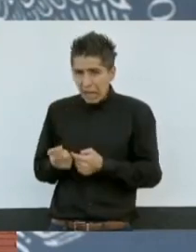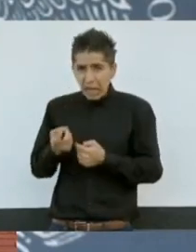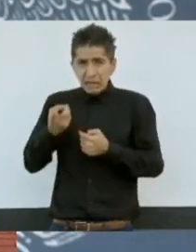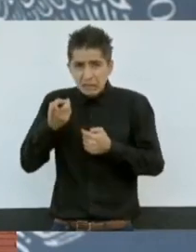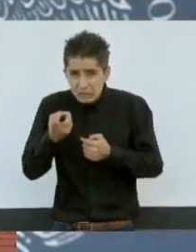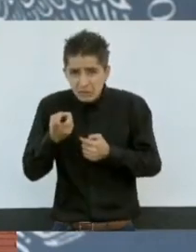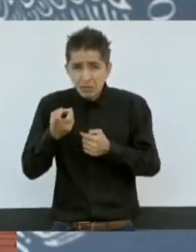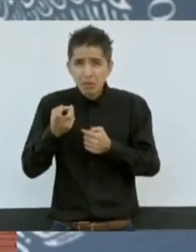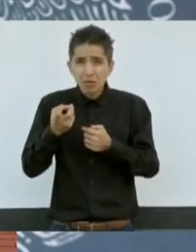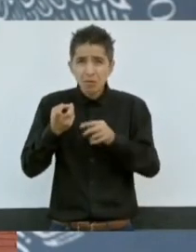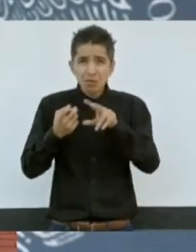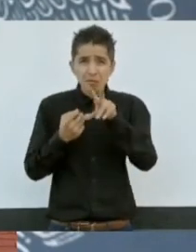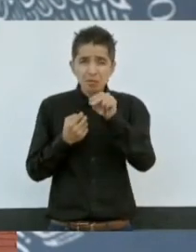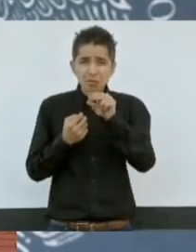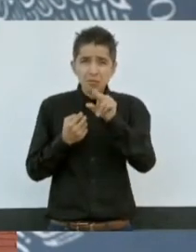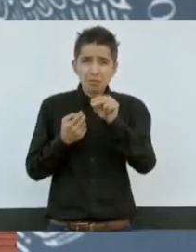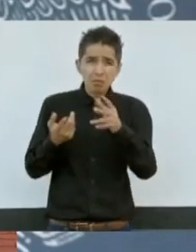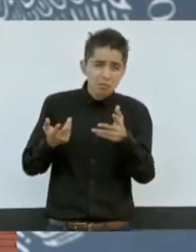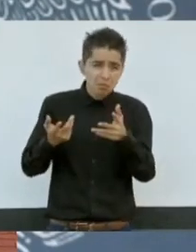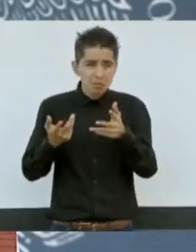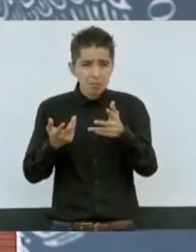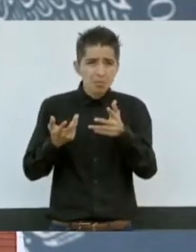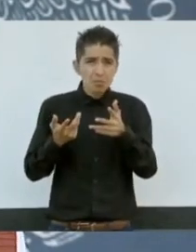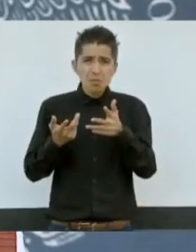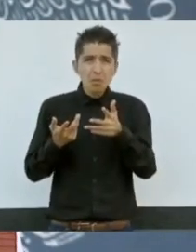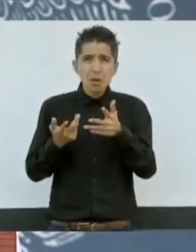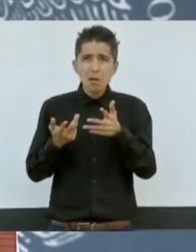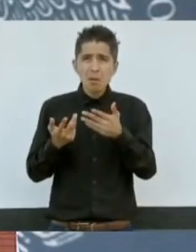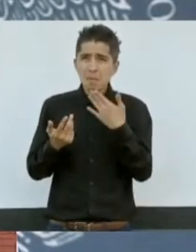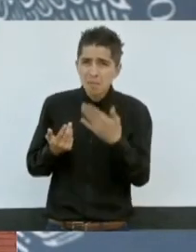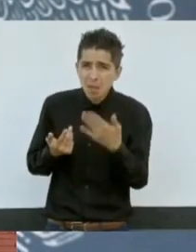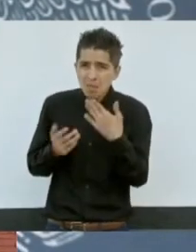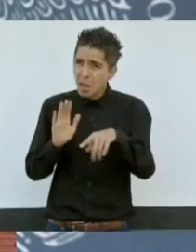adecuado.